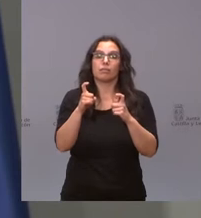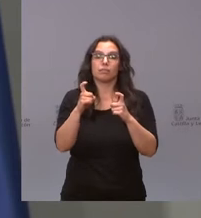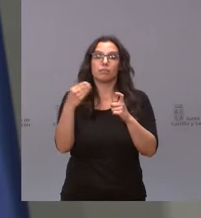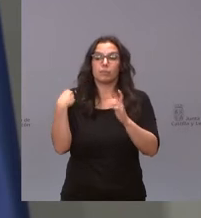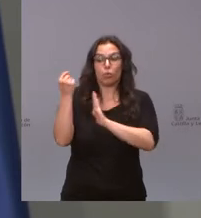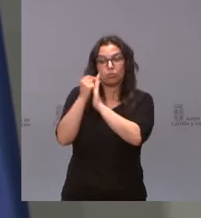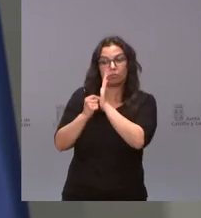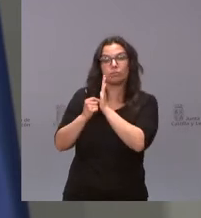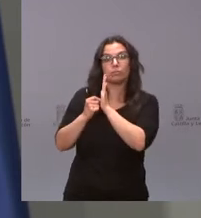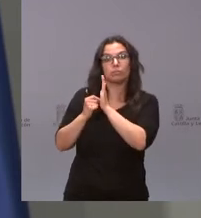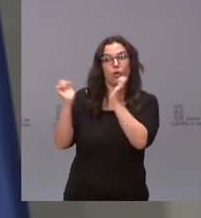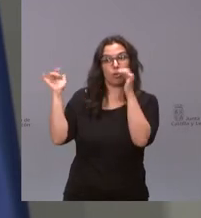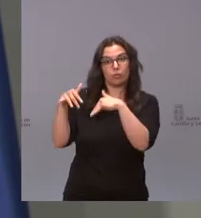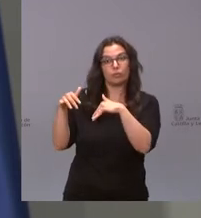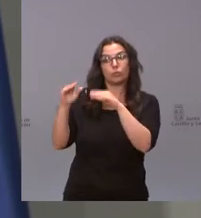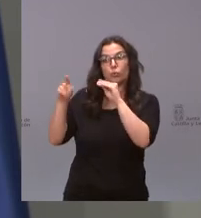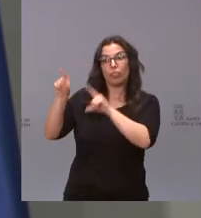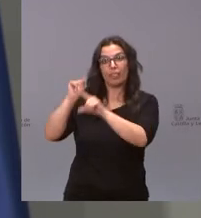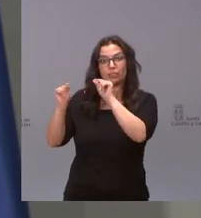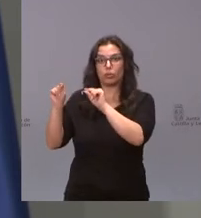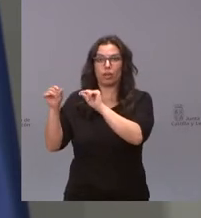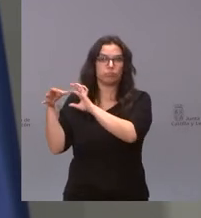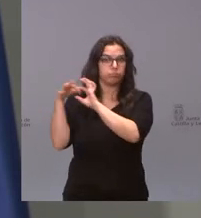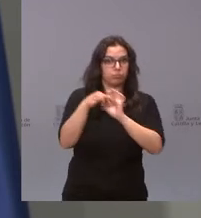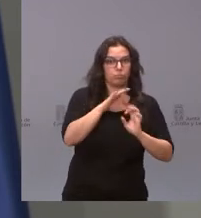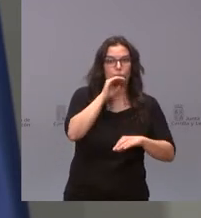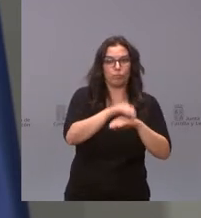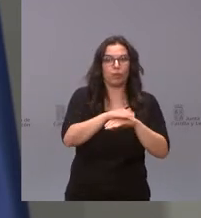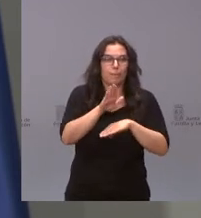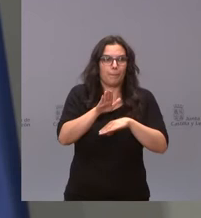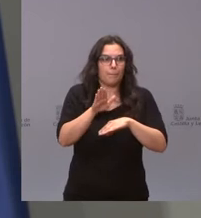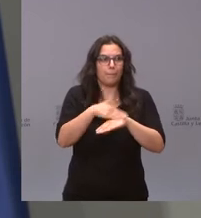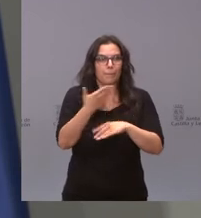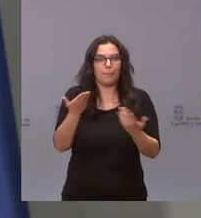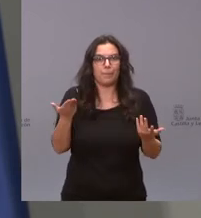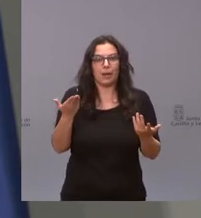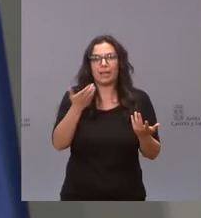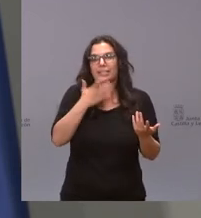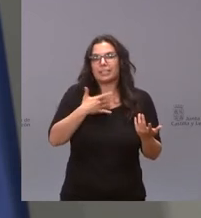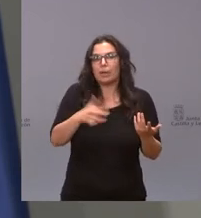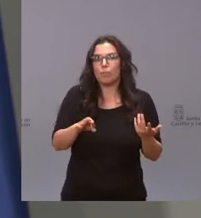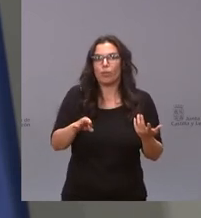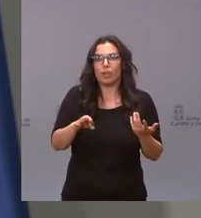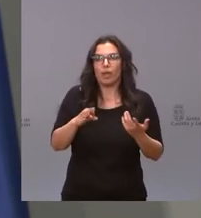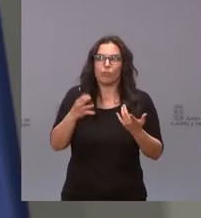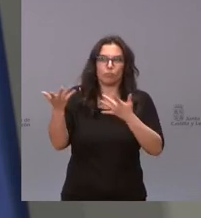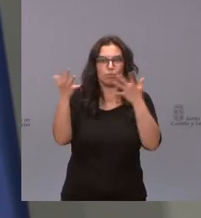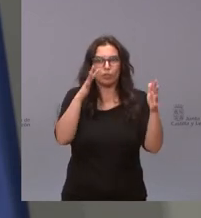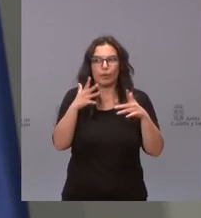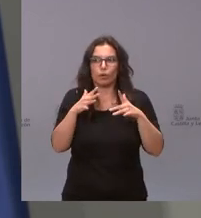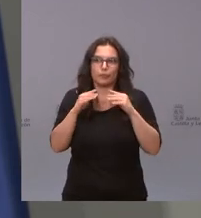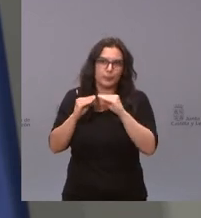del interterritorial para intentar mantener en la medida de posible una política homogénea